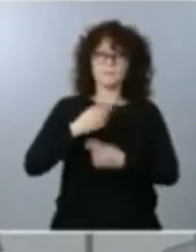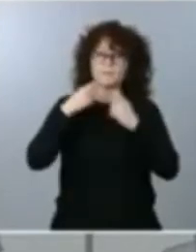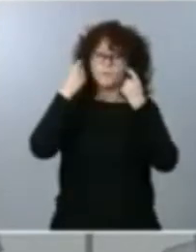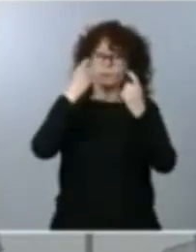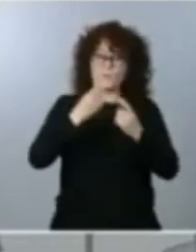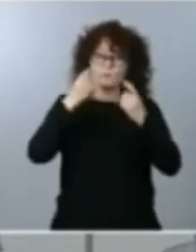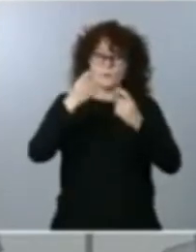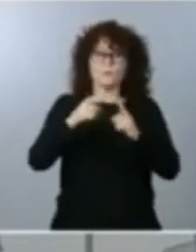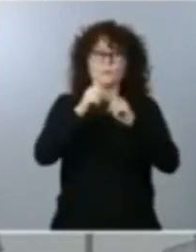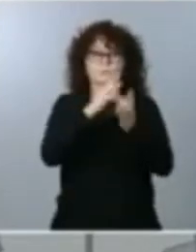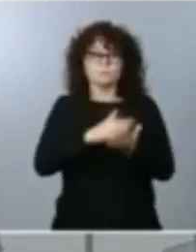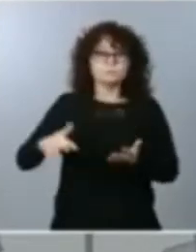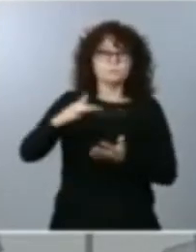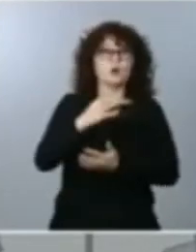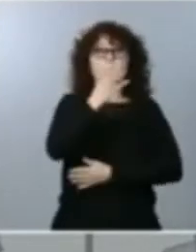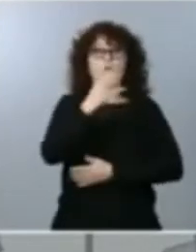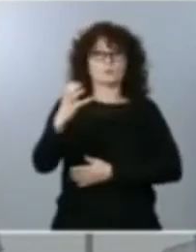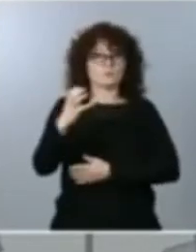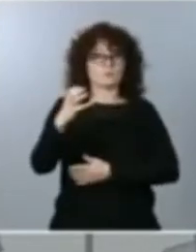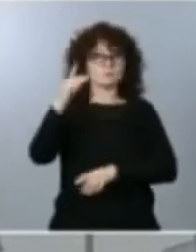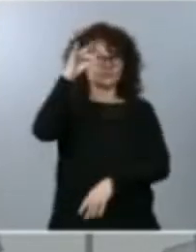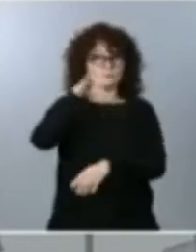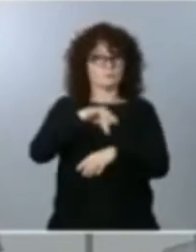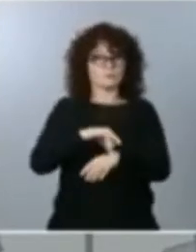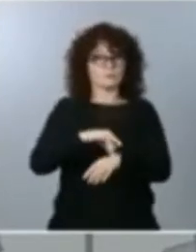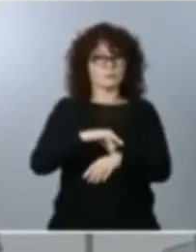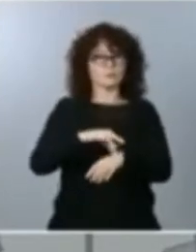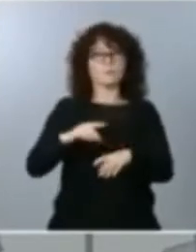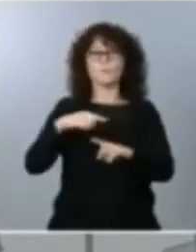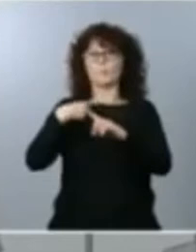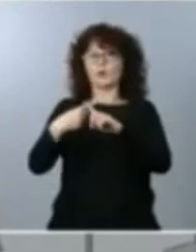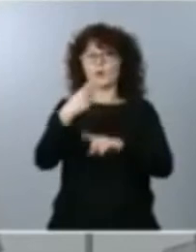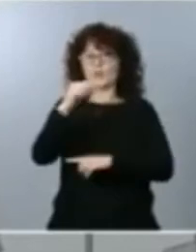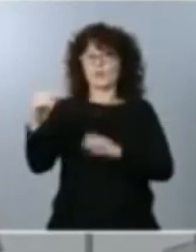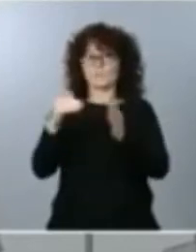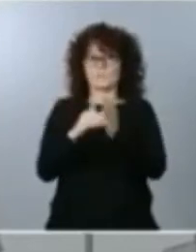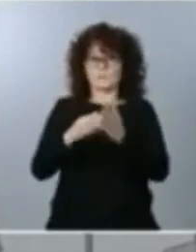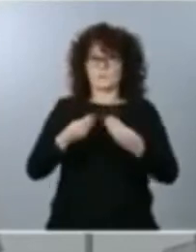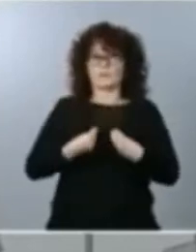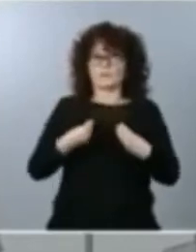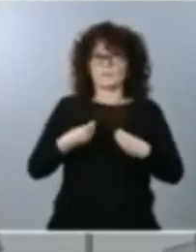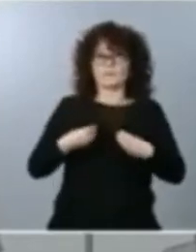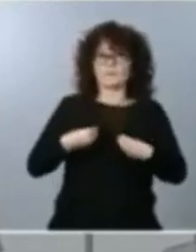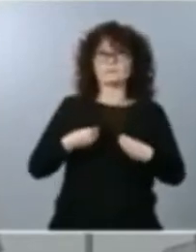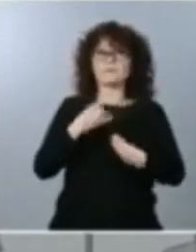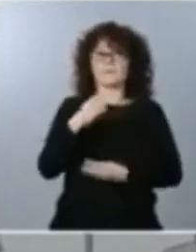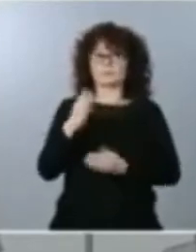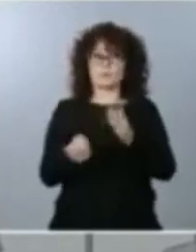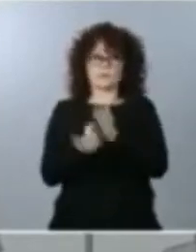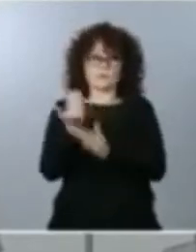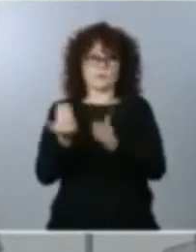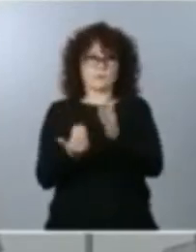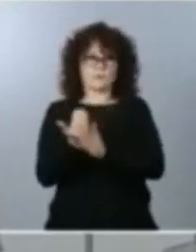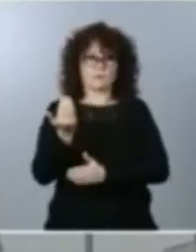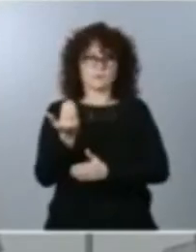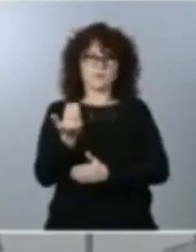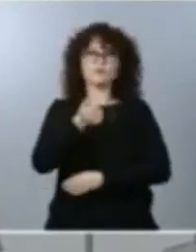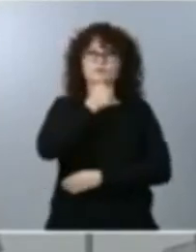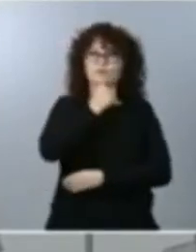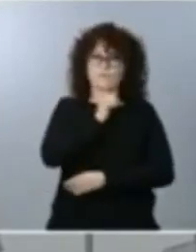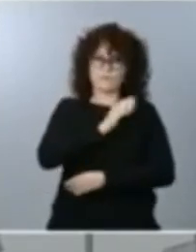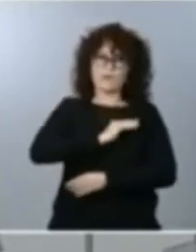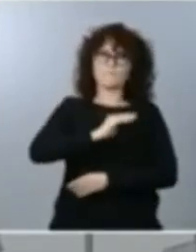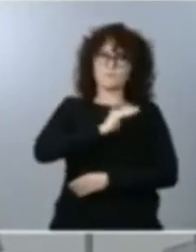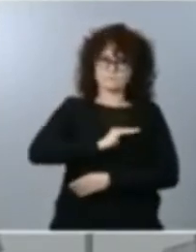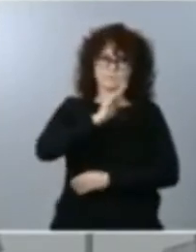debajo de los 400 casos por 100.000 habitantes en 14 días. Esta es una incidencia todavía muy alta, porque, como les